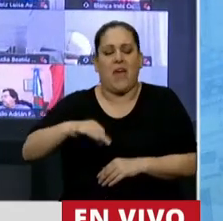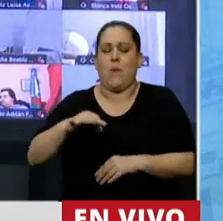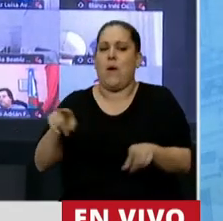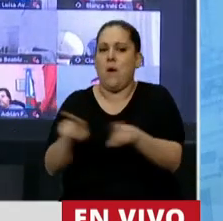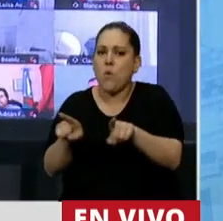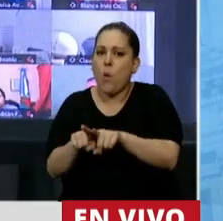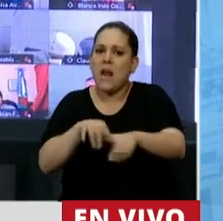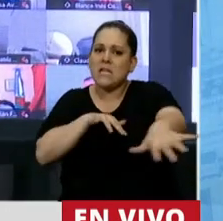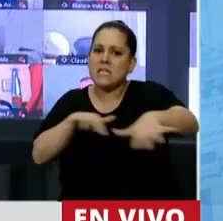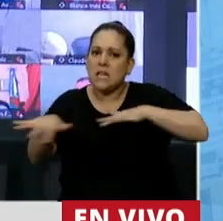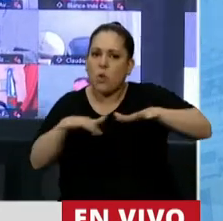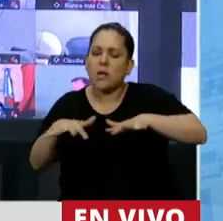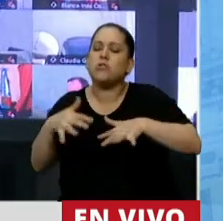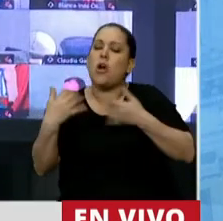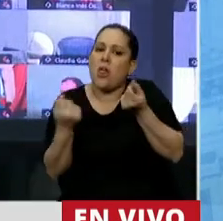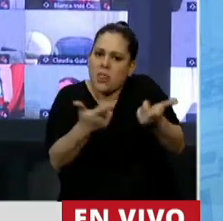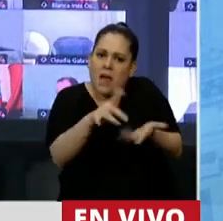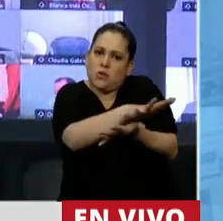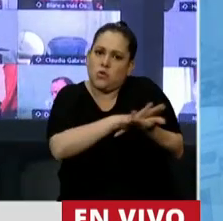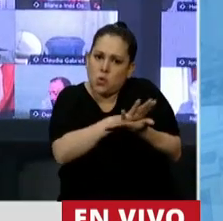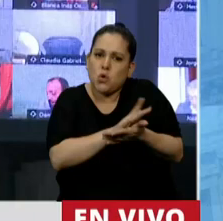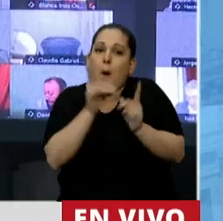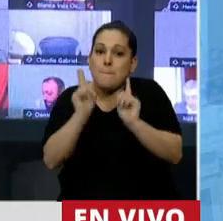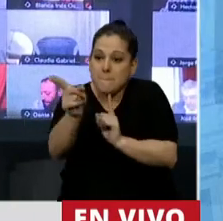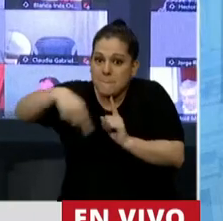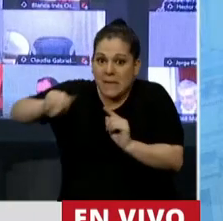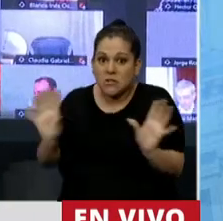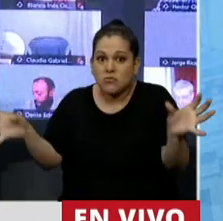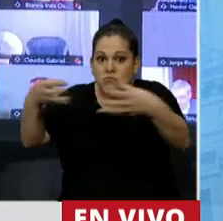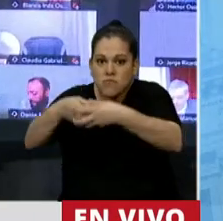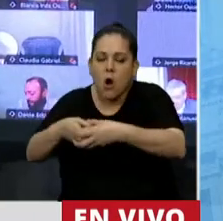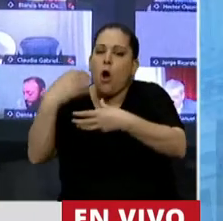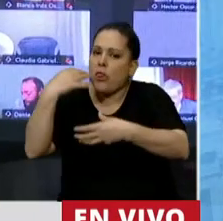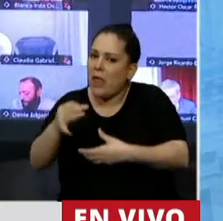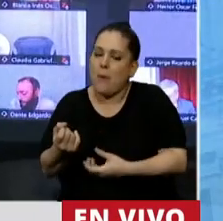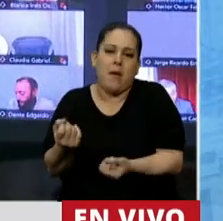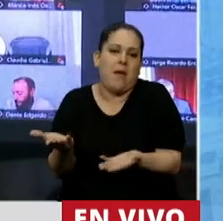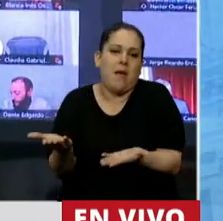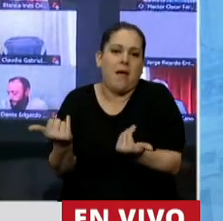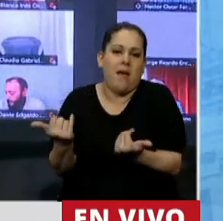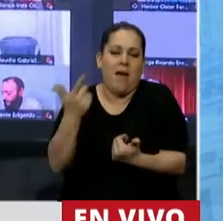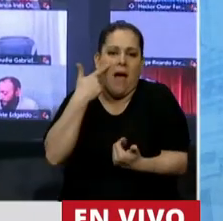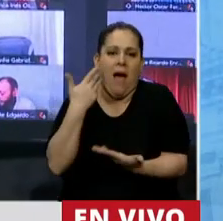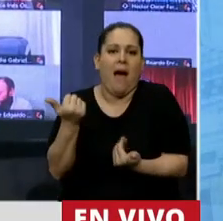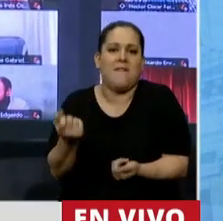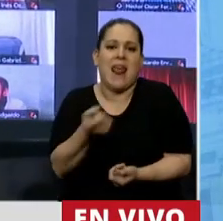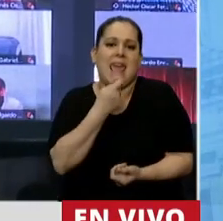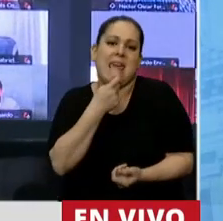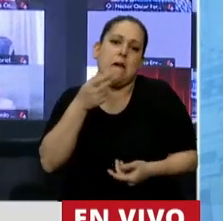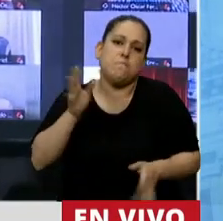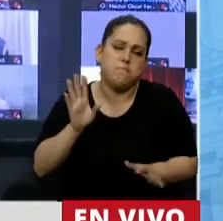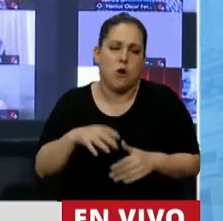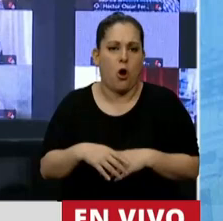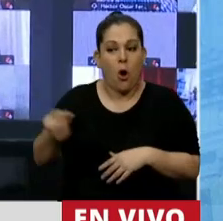la altura de las circunstancias, que también forman parte de esa clase que debe dar el ejemplo? ¿No creen esos 12.000